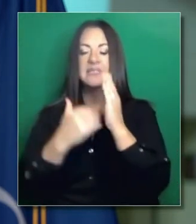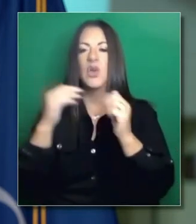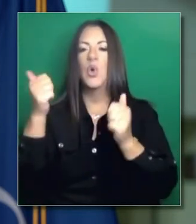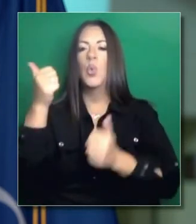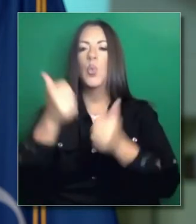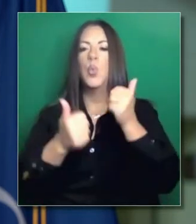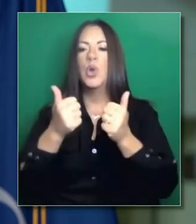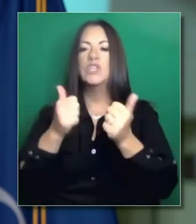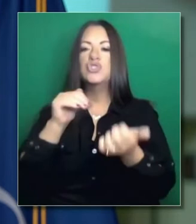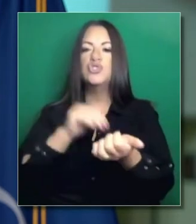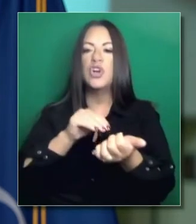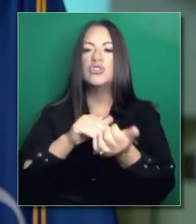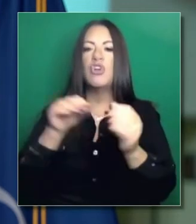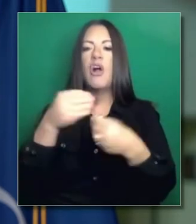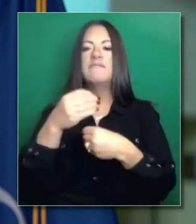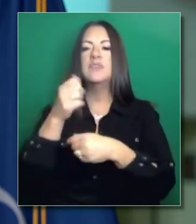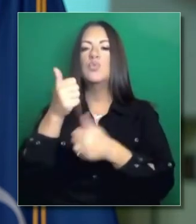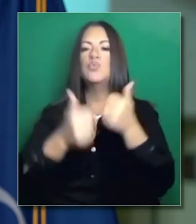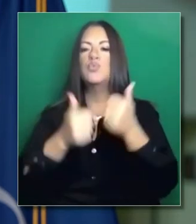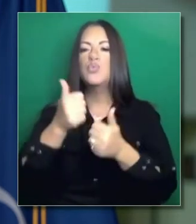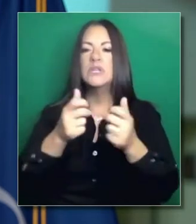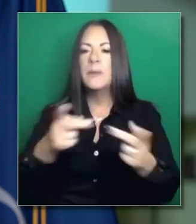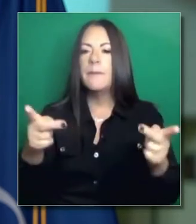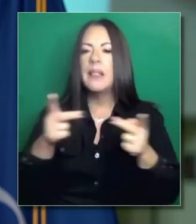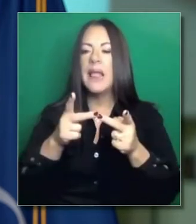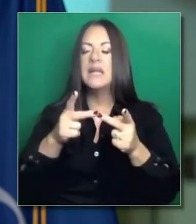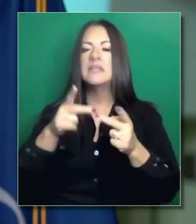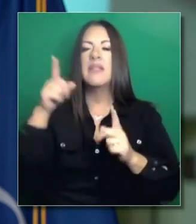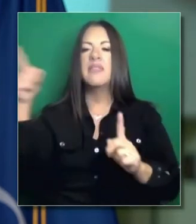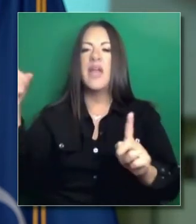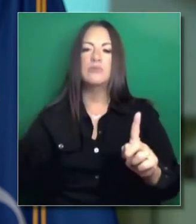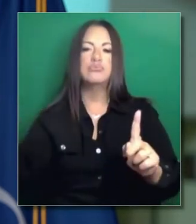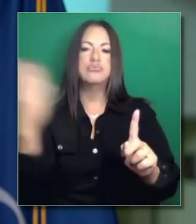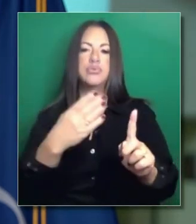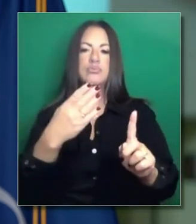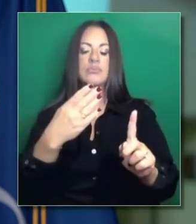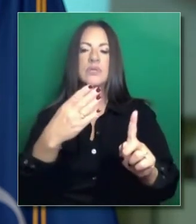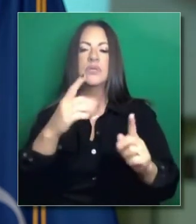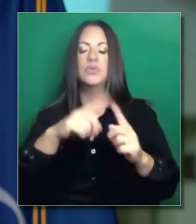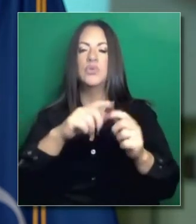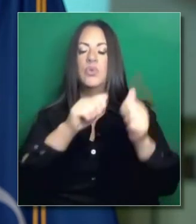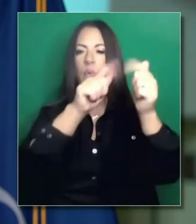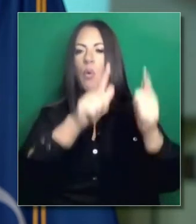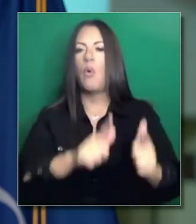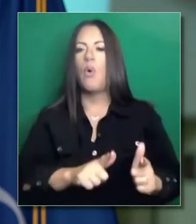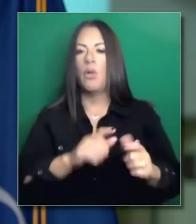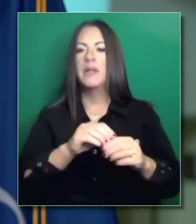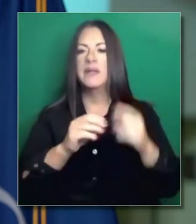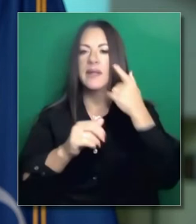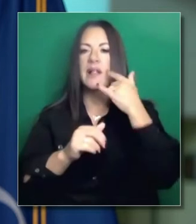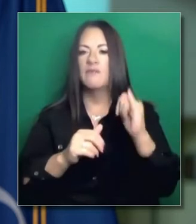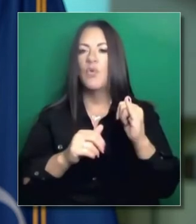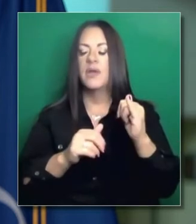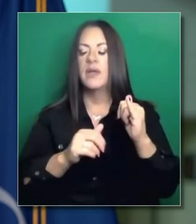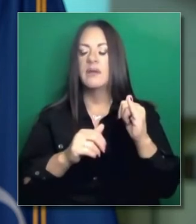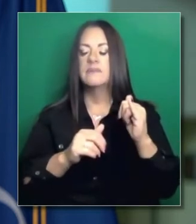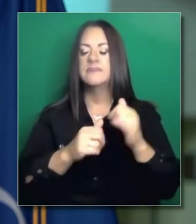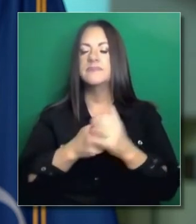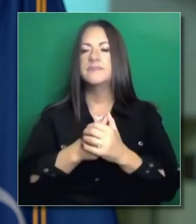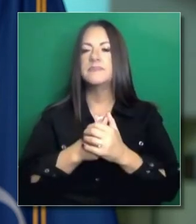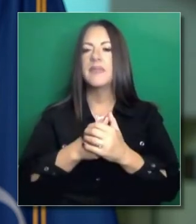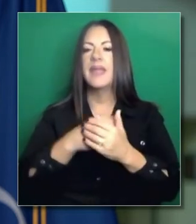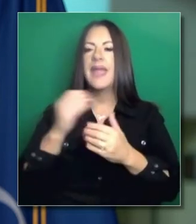de ahí a proveedores. Doctor Gally, tal vez puedo explicar esto más a fondo para que la gente entienda más, por si hay algún